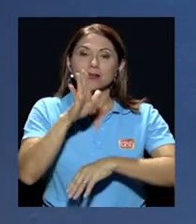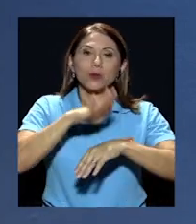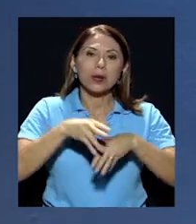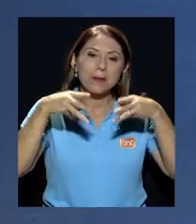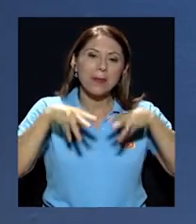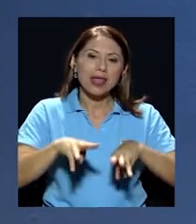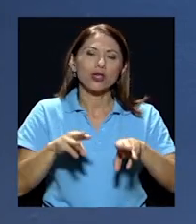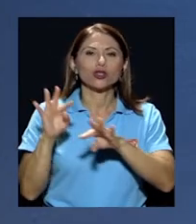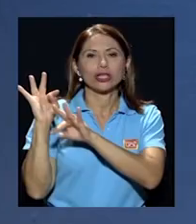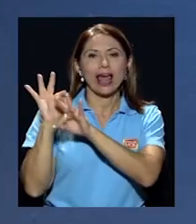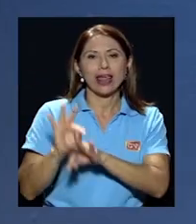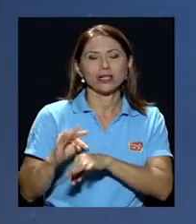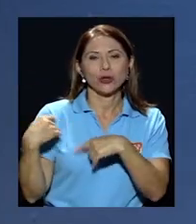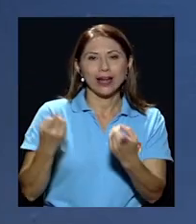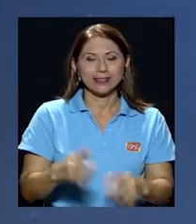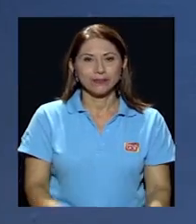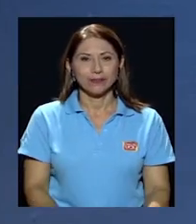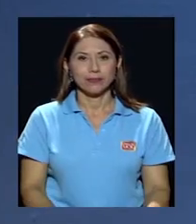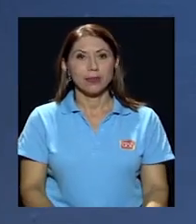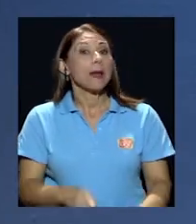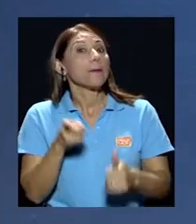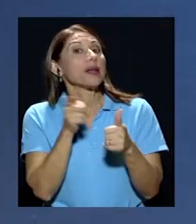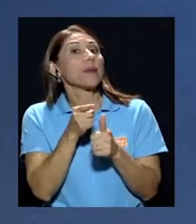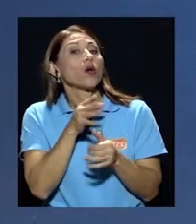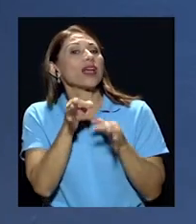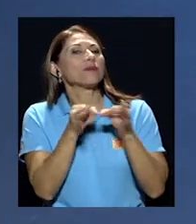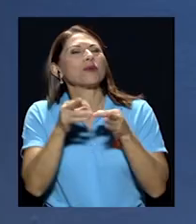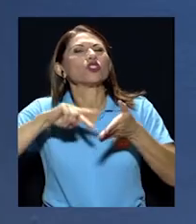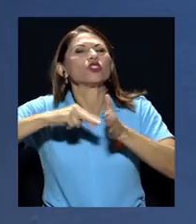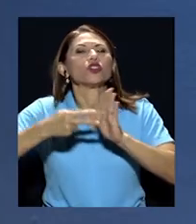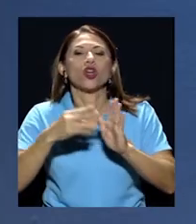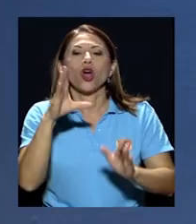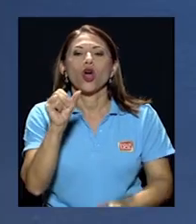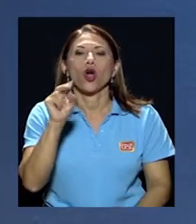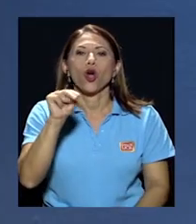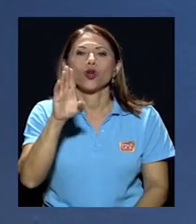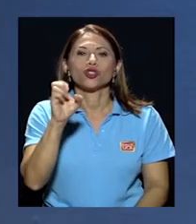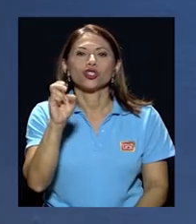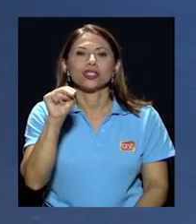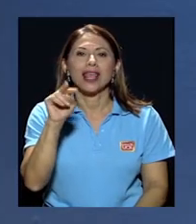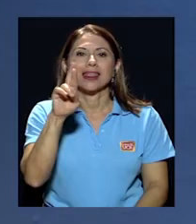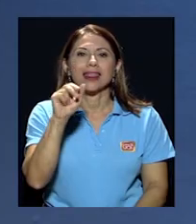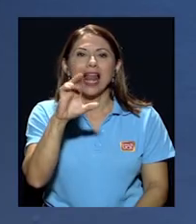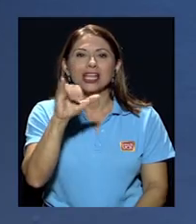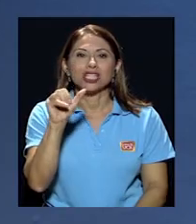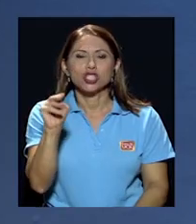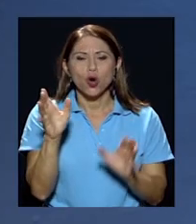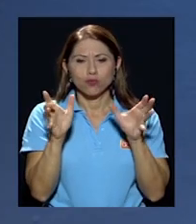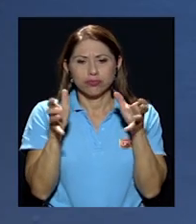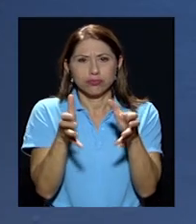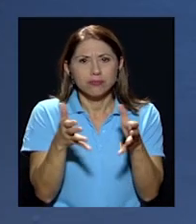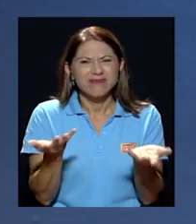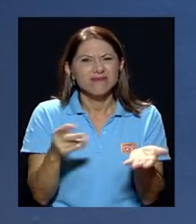tradicionales antes expliquemos qué es la concentración para que la gente lo pueda comprender la concentración es que primero